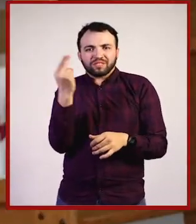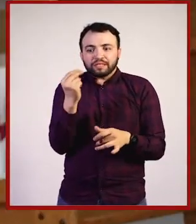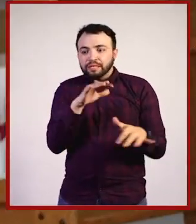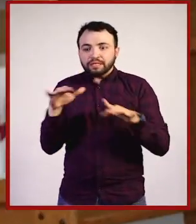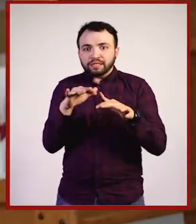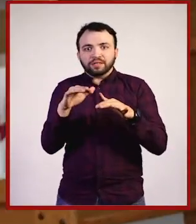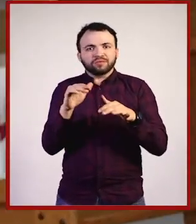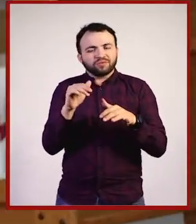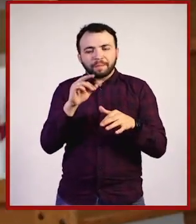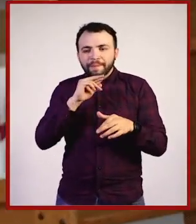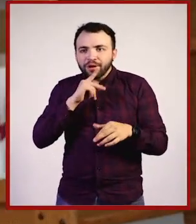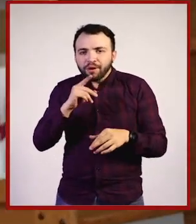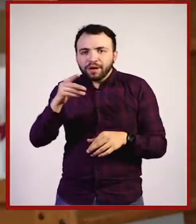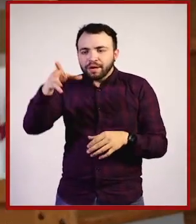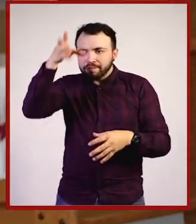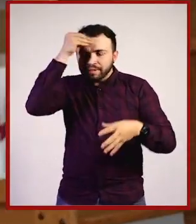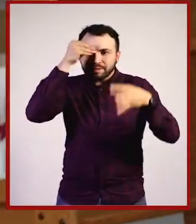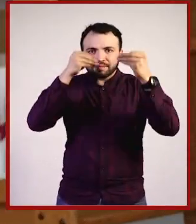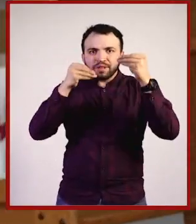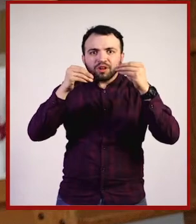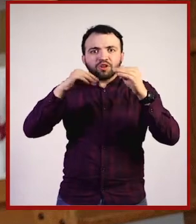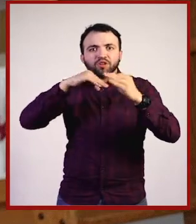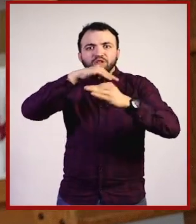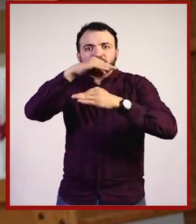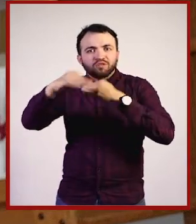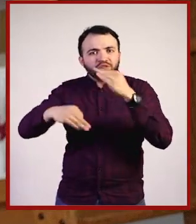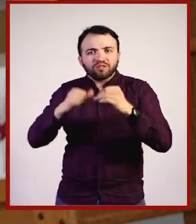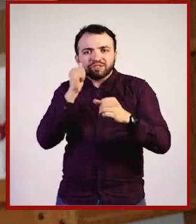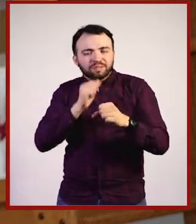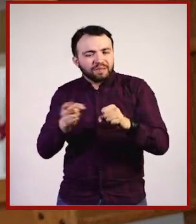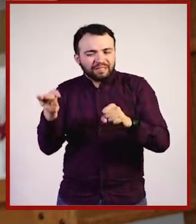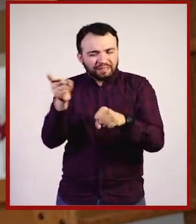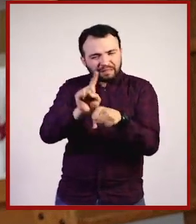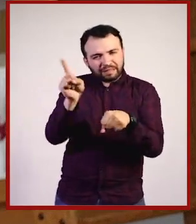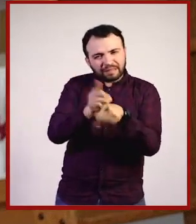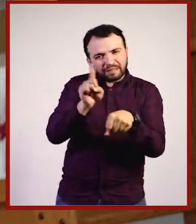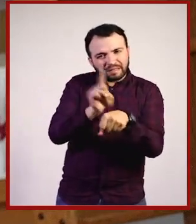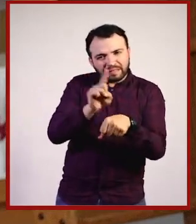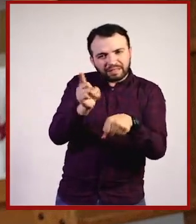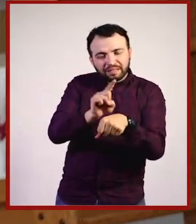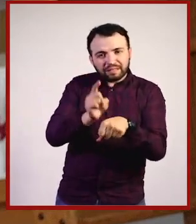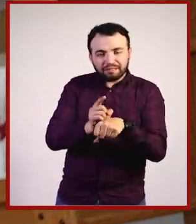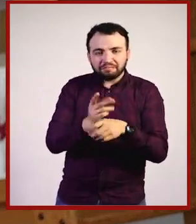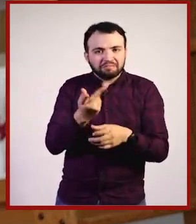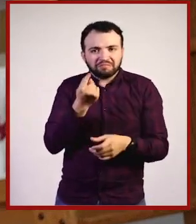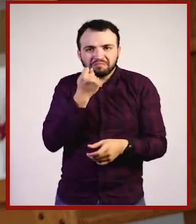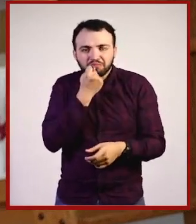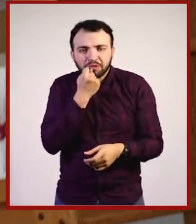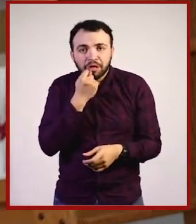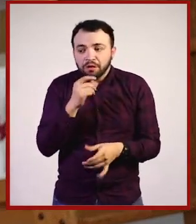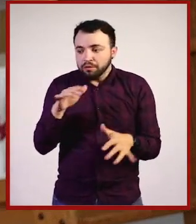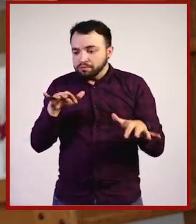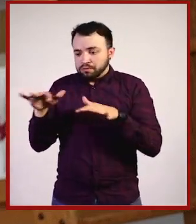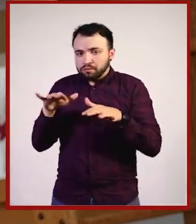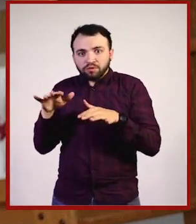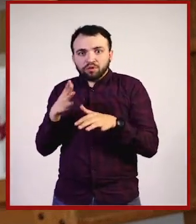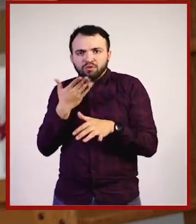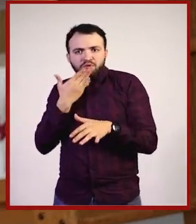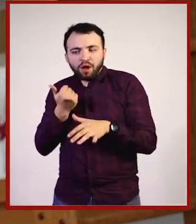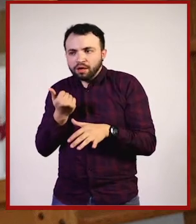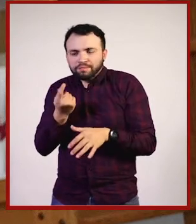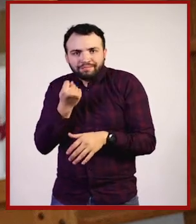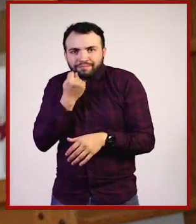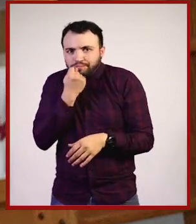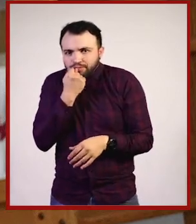es la cultura, eso es justamente la educación cívica, poder decir, aunque no haya temblado, voy a tratar de ayudar a alguien hoy,